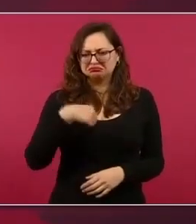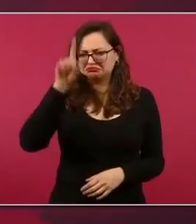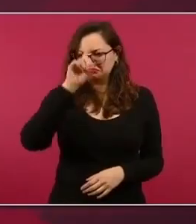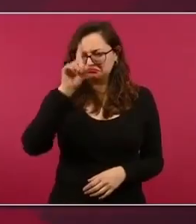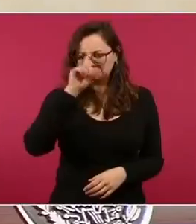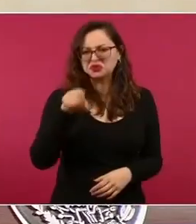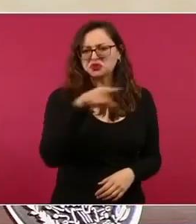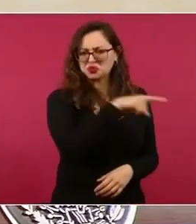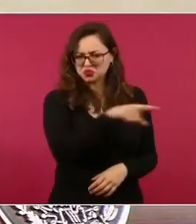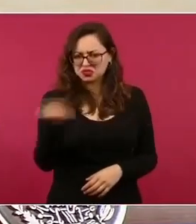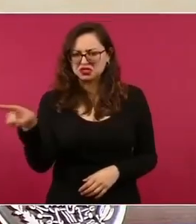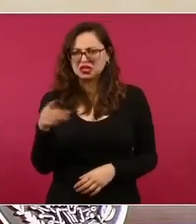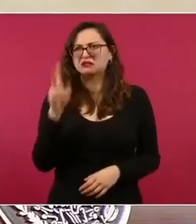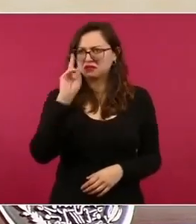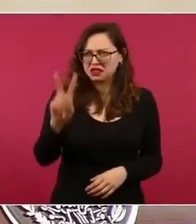escuchen noticieros